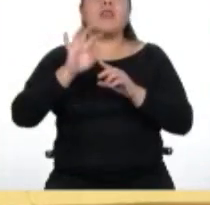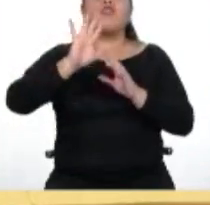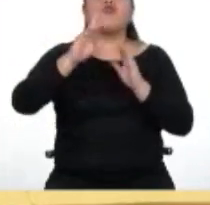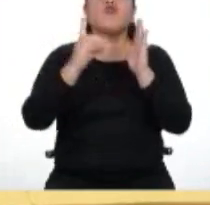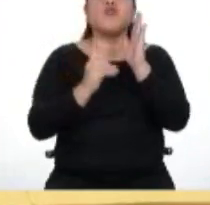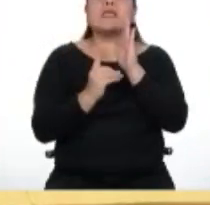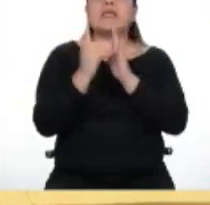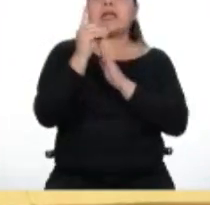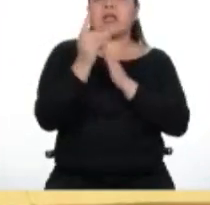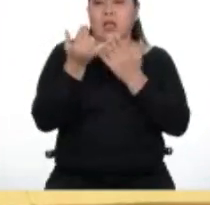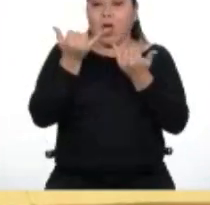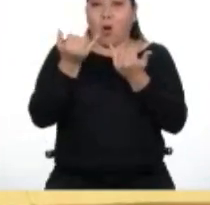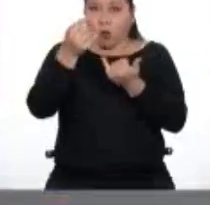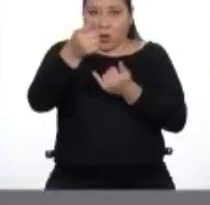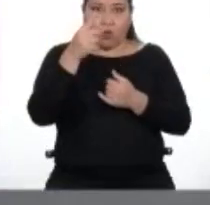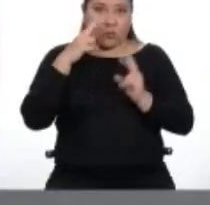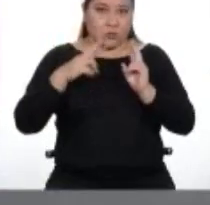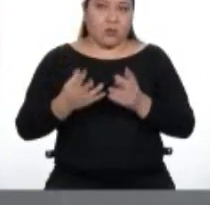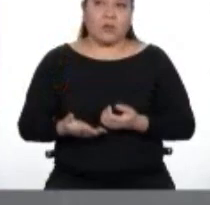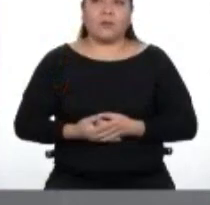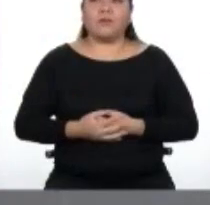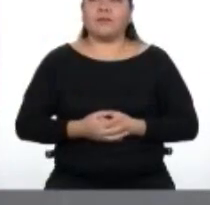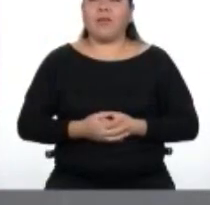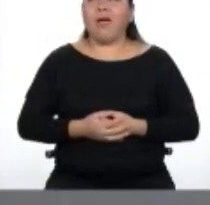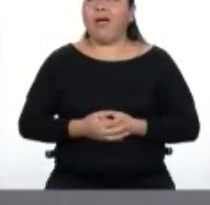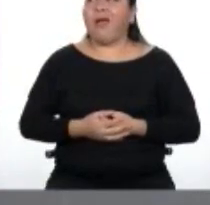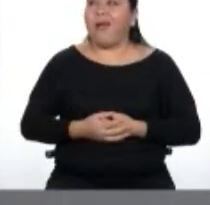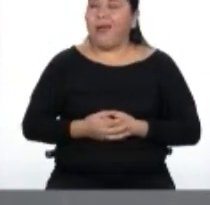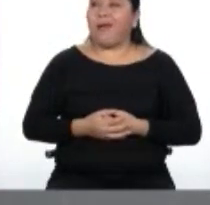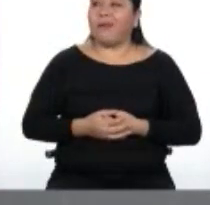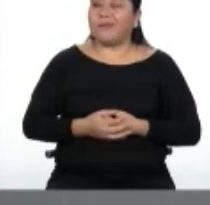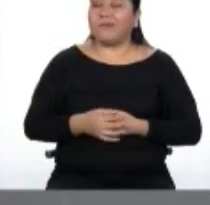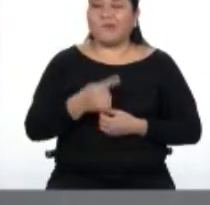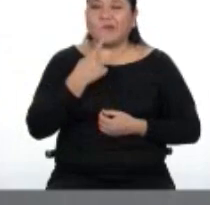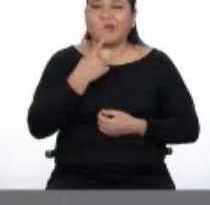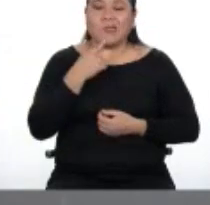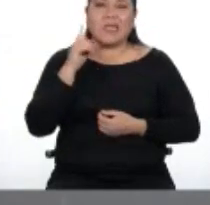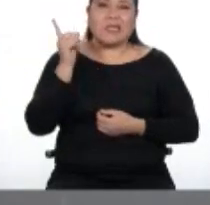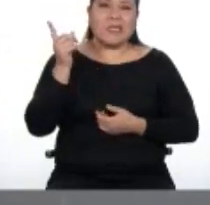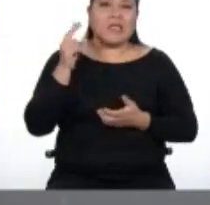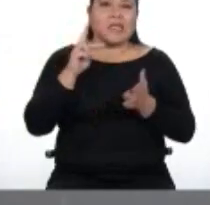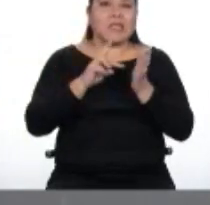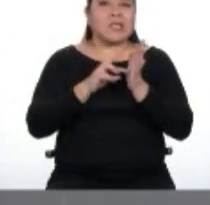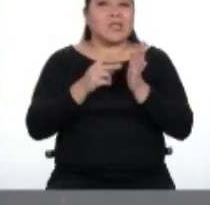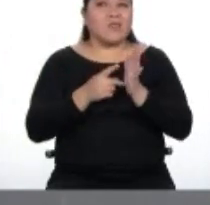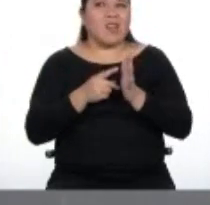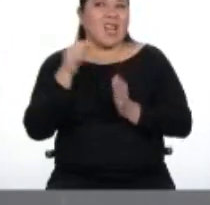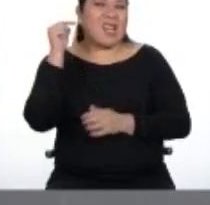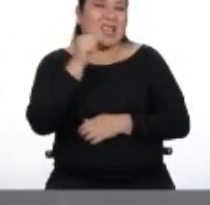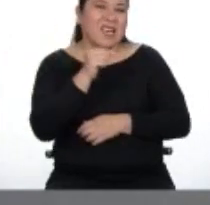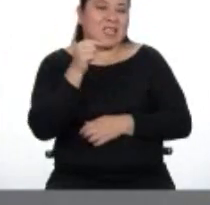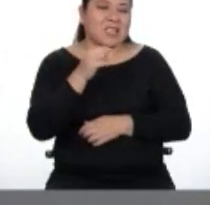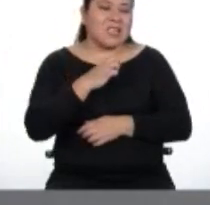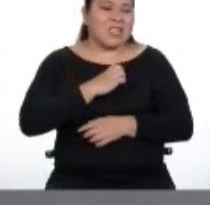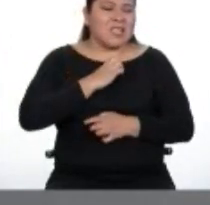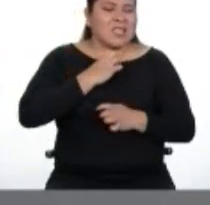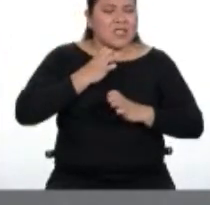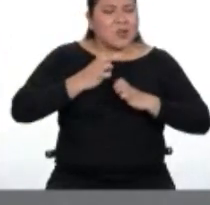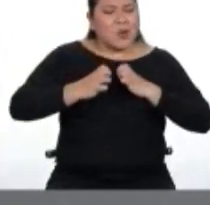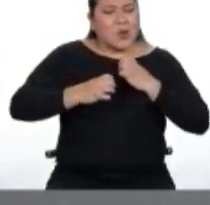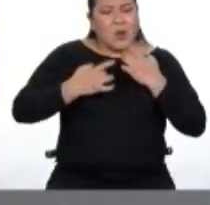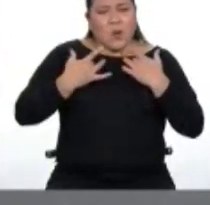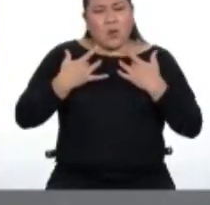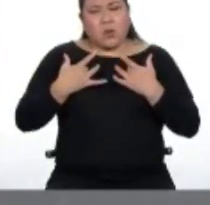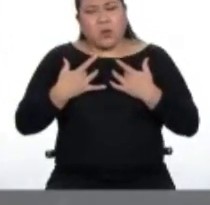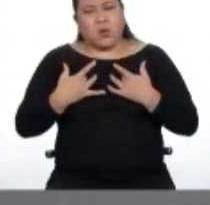donde nos encontremos. Hmm. ¿Eso quiere decir que esta emoción de tristeza profunda que